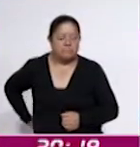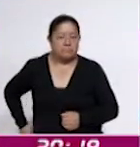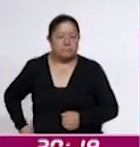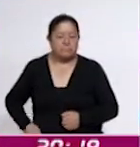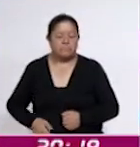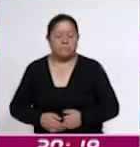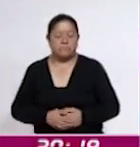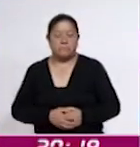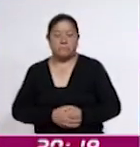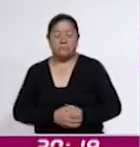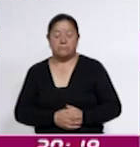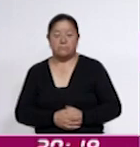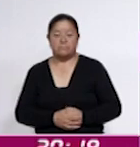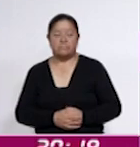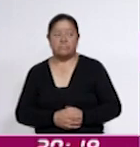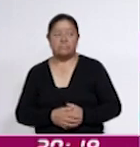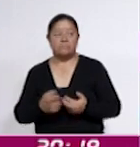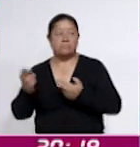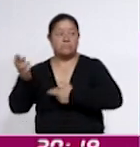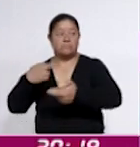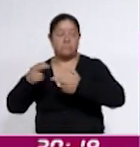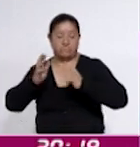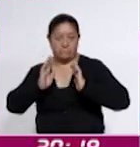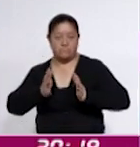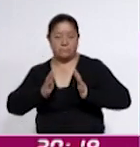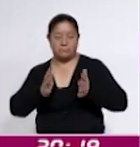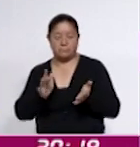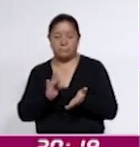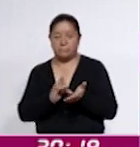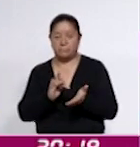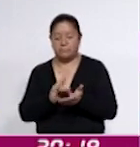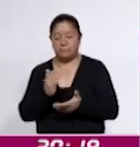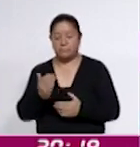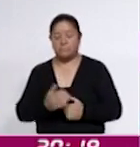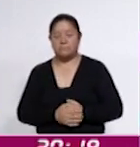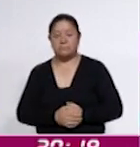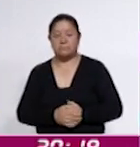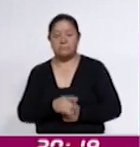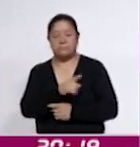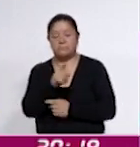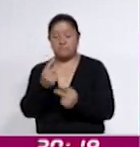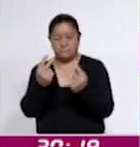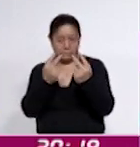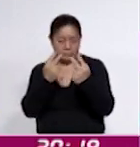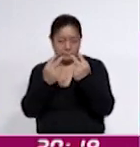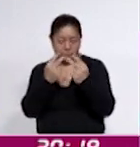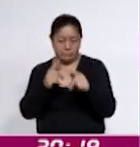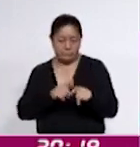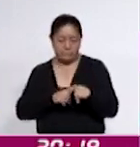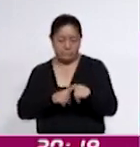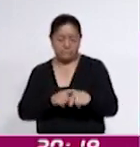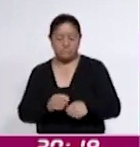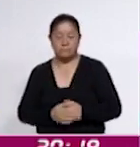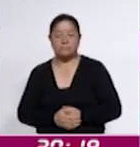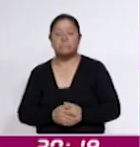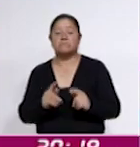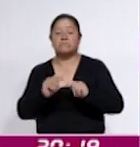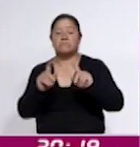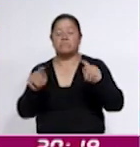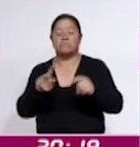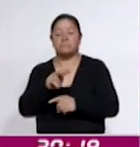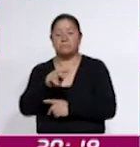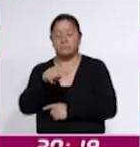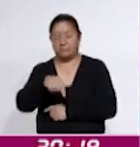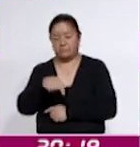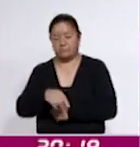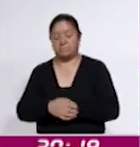Ya estamos nuevamente con usted. Agradecemos que nos siga acompañando a través de Tlaxcala Televisión o